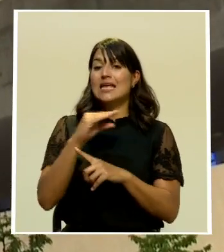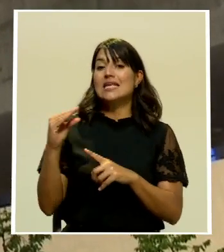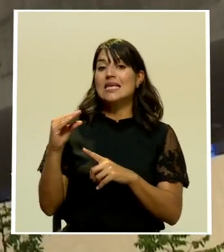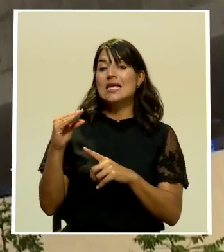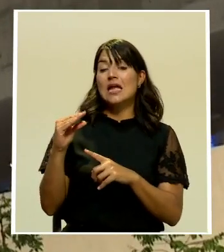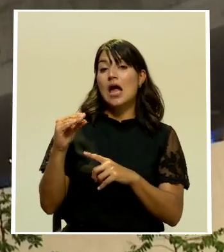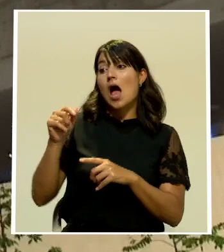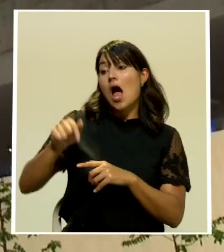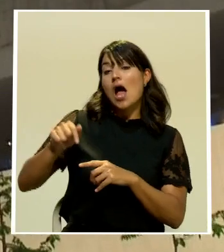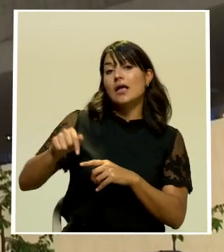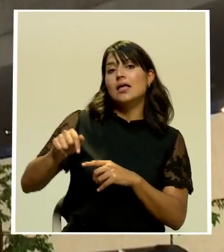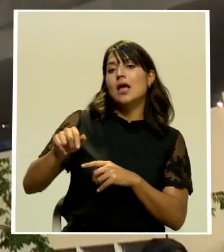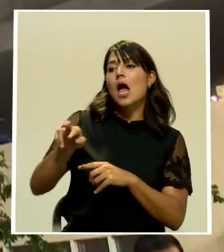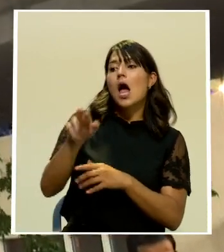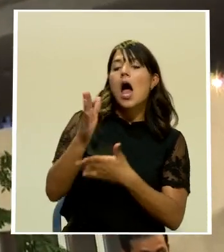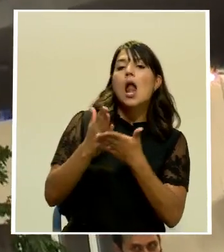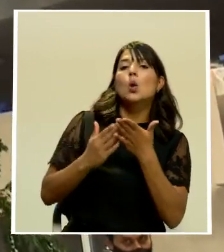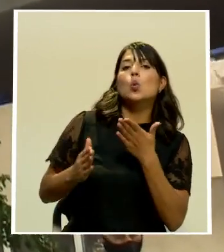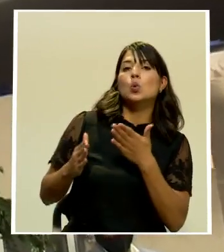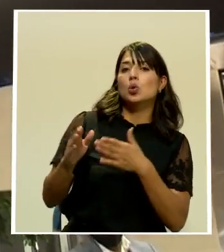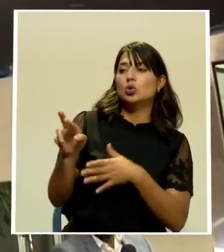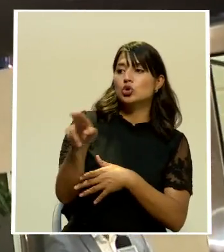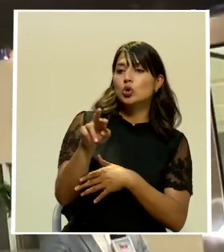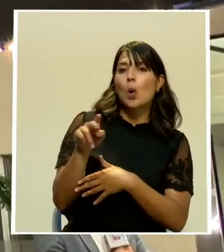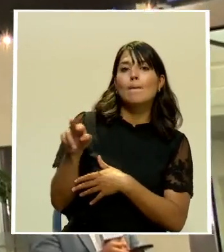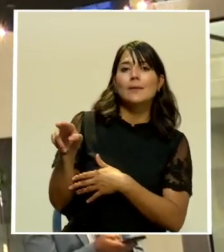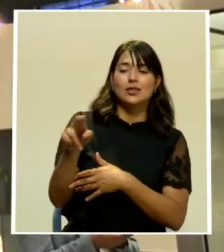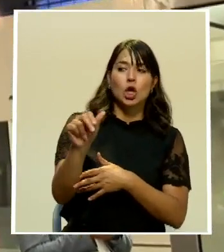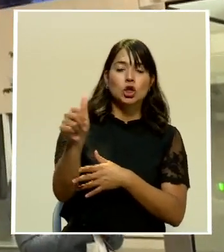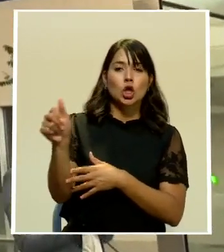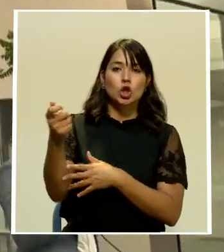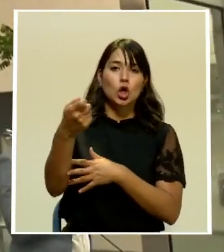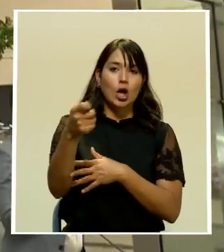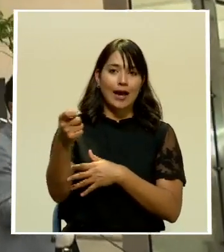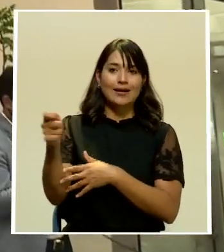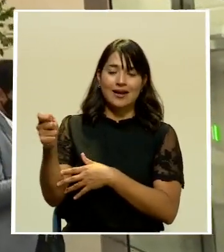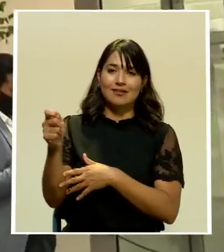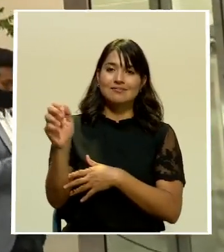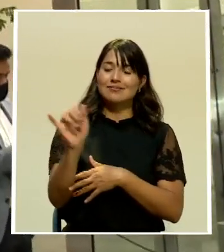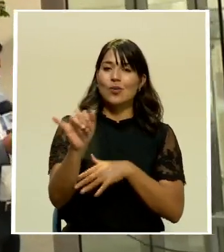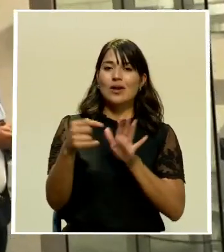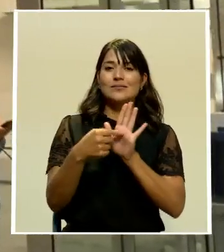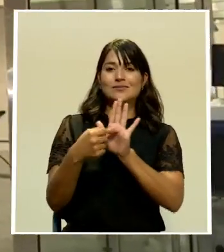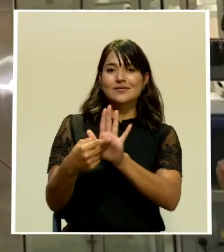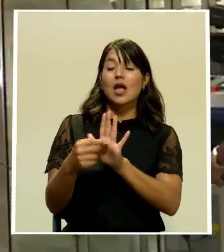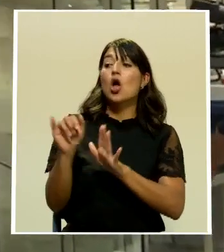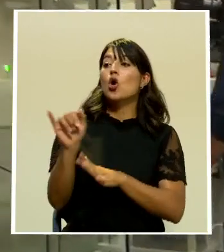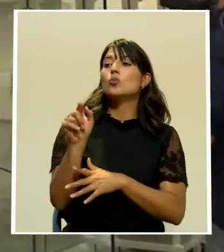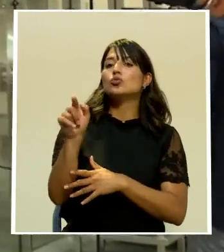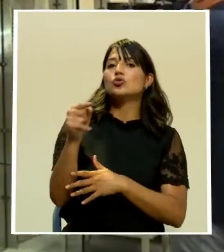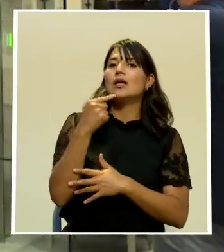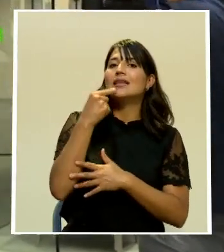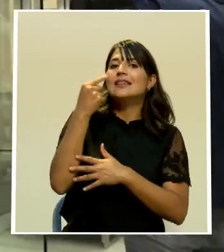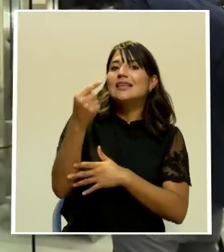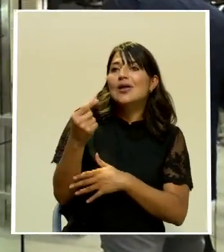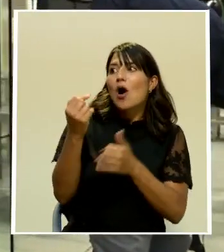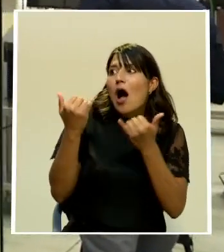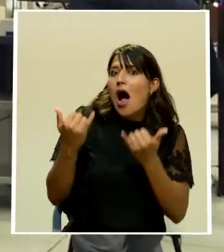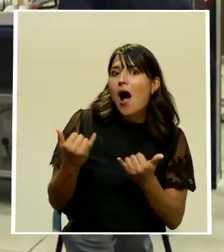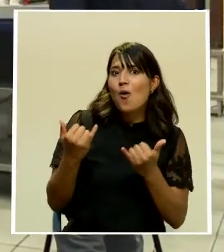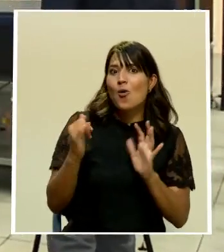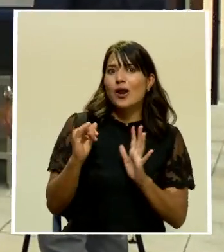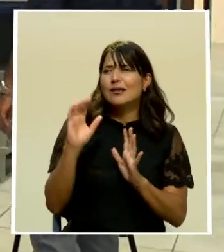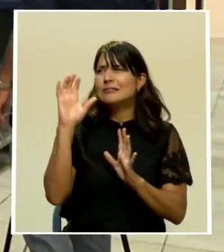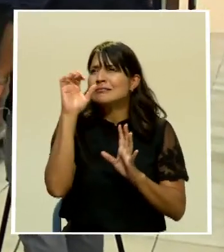se encuentran algunos colegas haciendo la transmisión junto con nosotros debido a que estamos como usted lo decía experimentando y